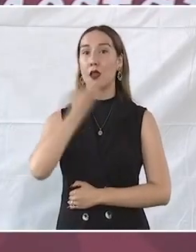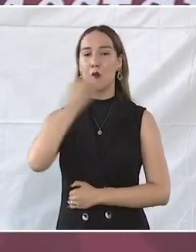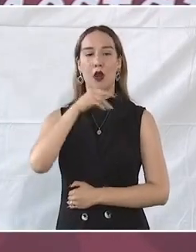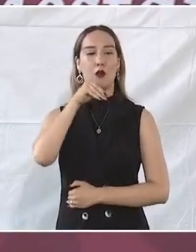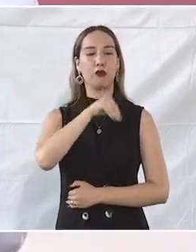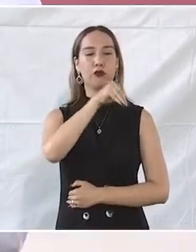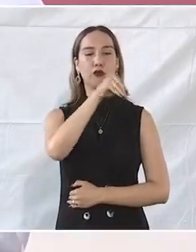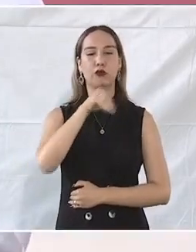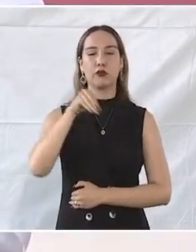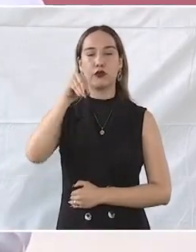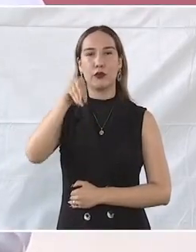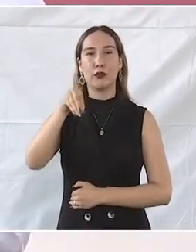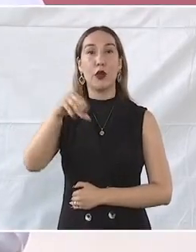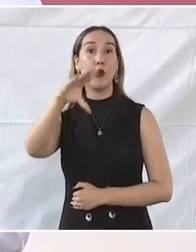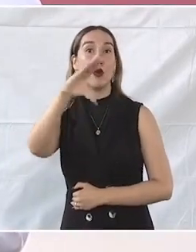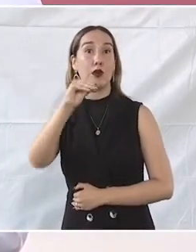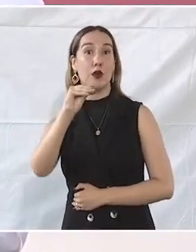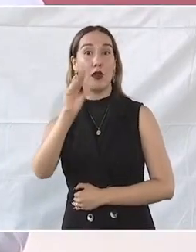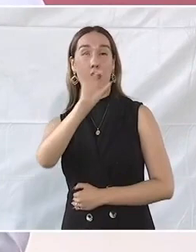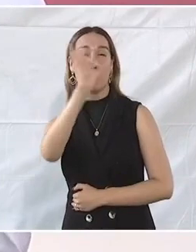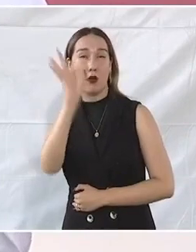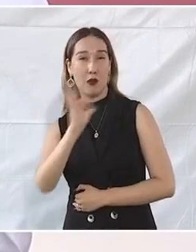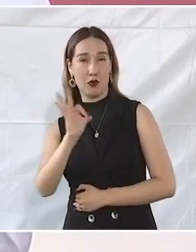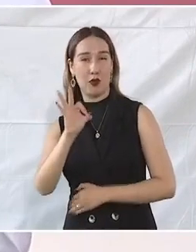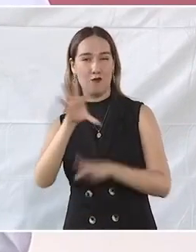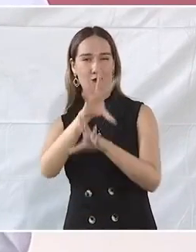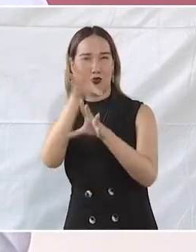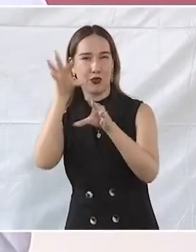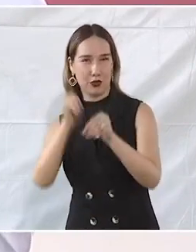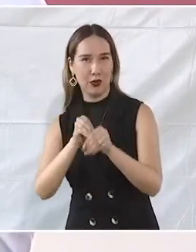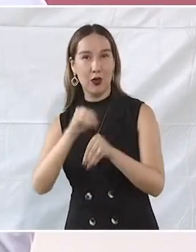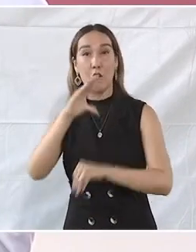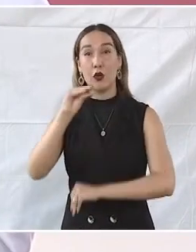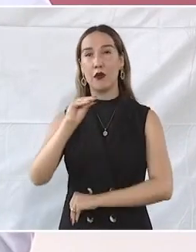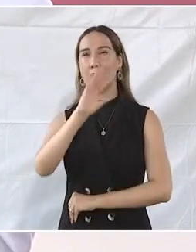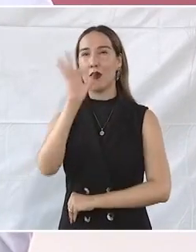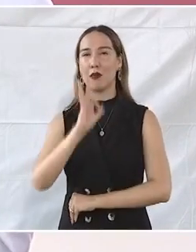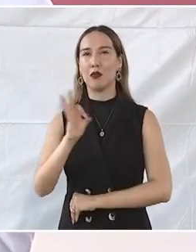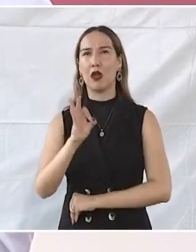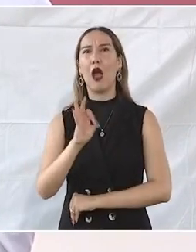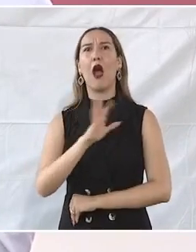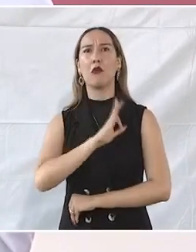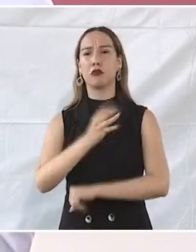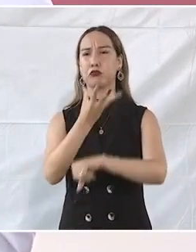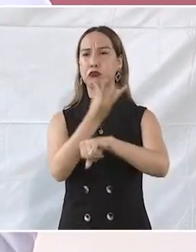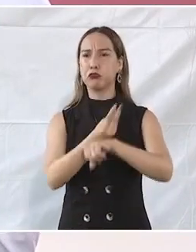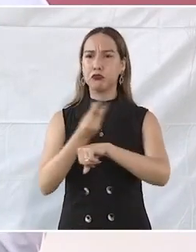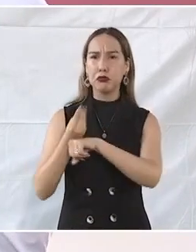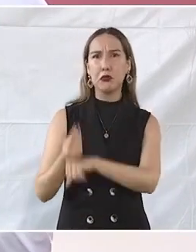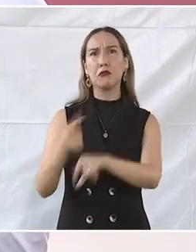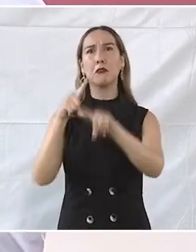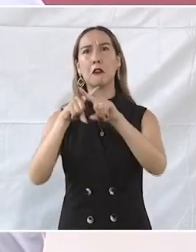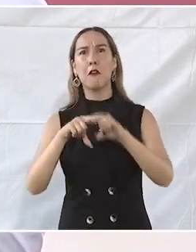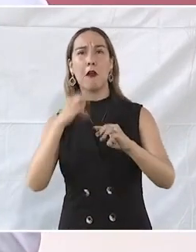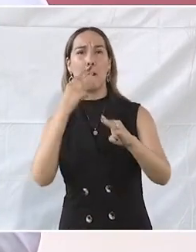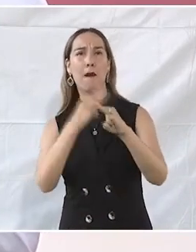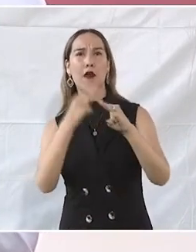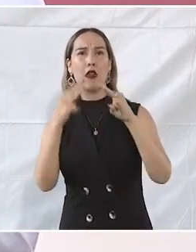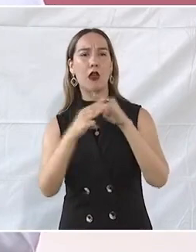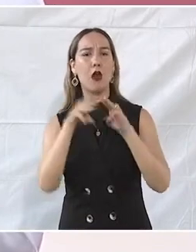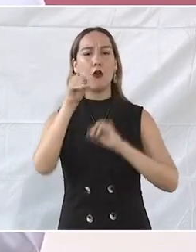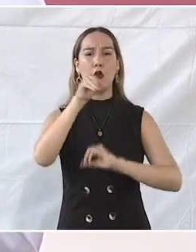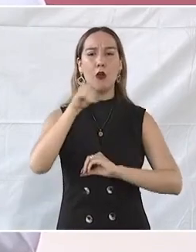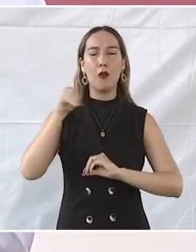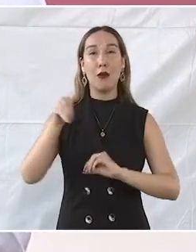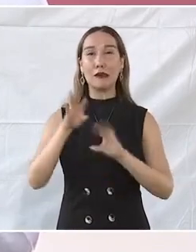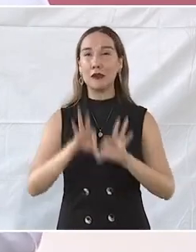el 90% del total en la región, han sido rehabilitados y o equipados gracias al programa La